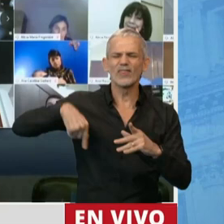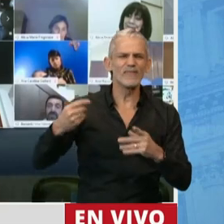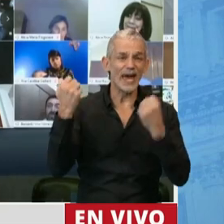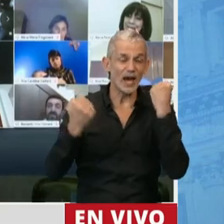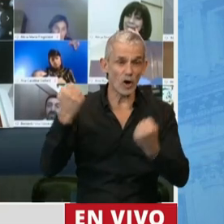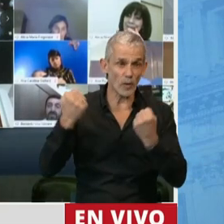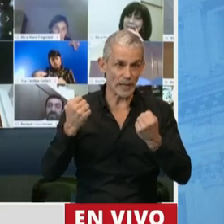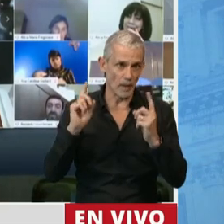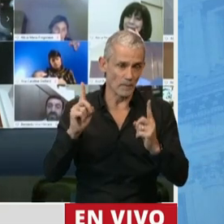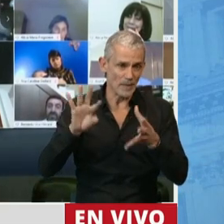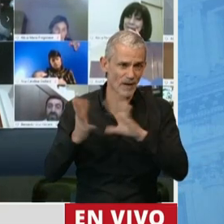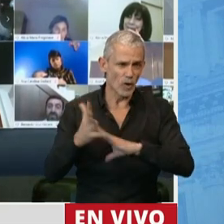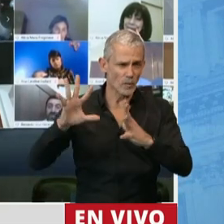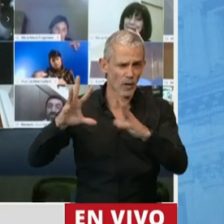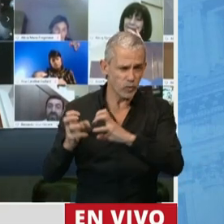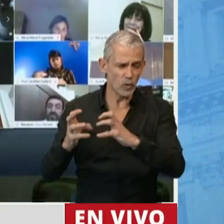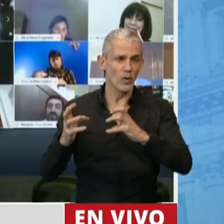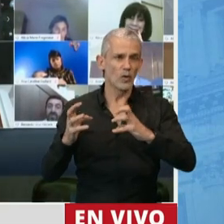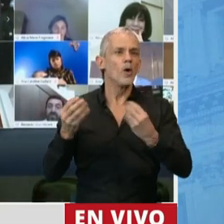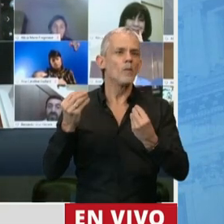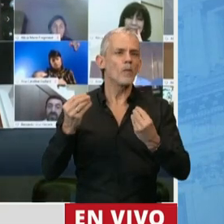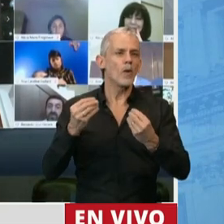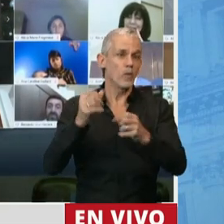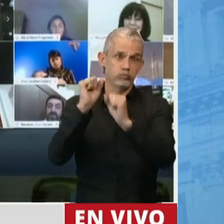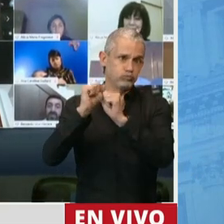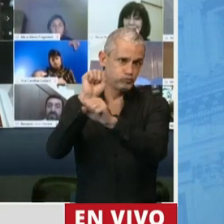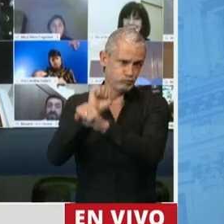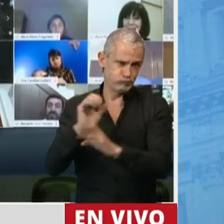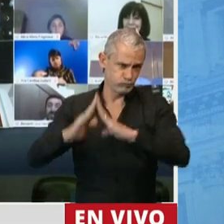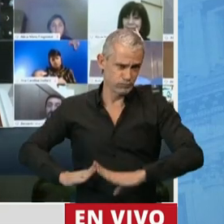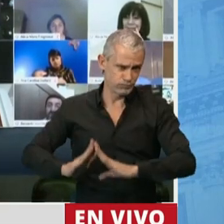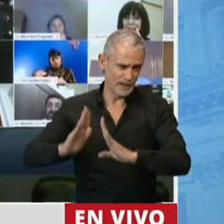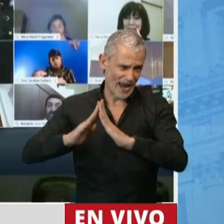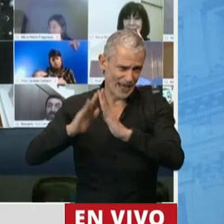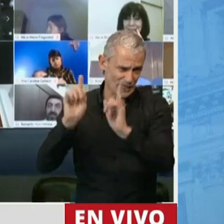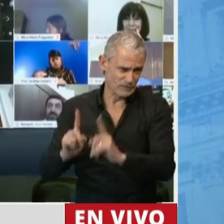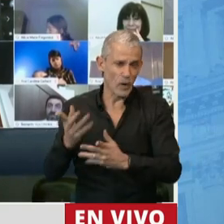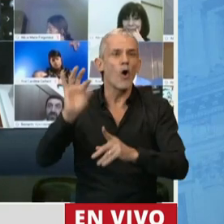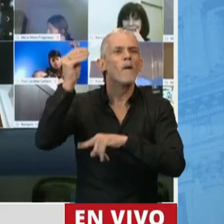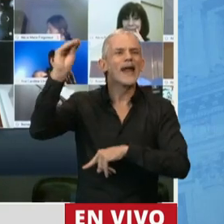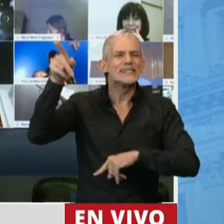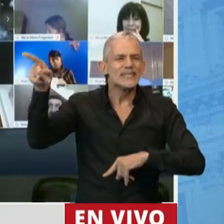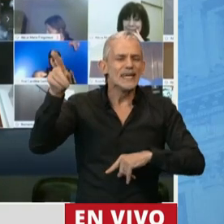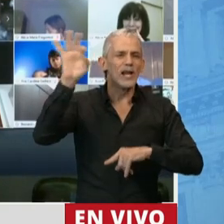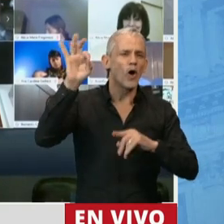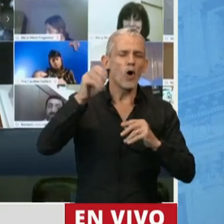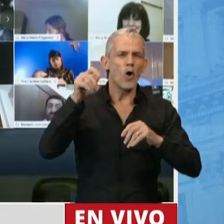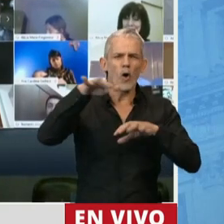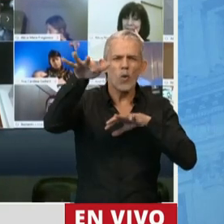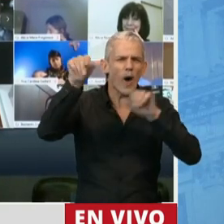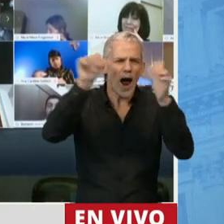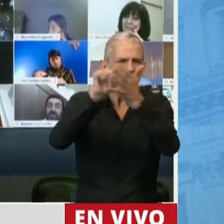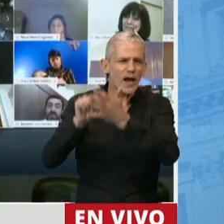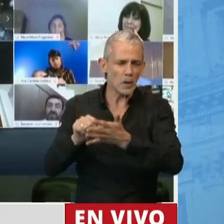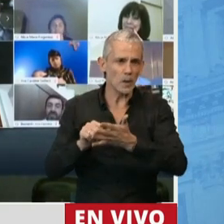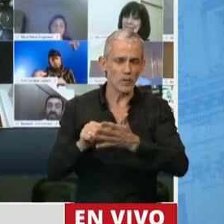de la misma manera ante cuarentenas o no cuarentenas, digamos cuando uno ve el caso de Brasil o diferentes lugares no es